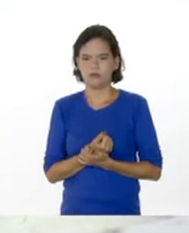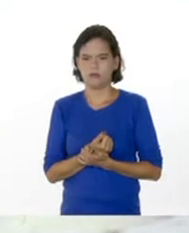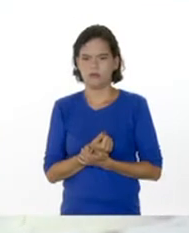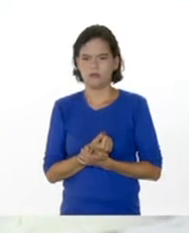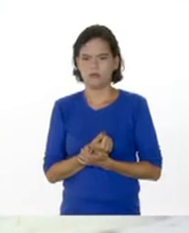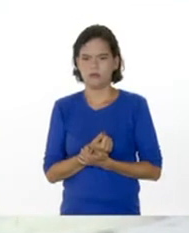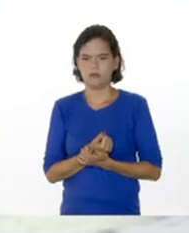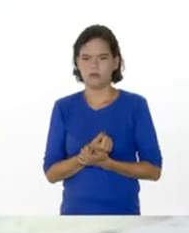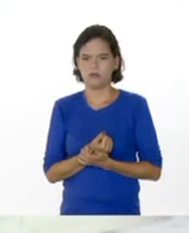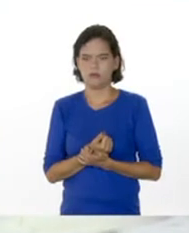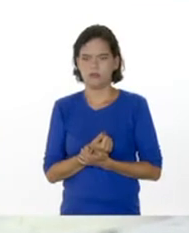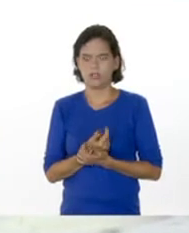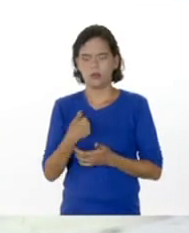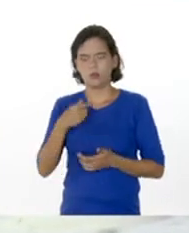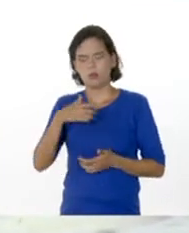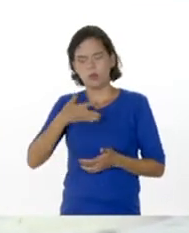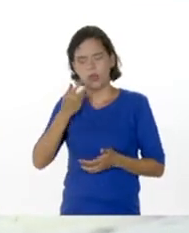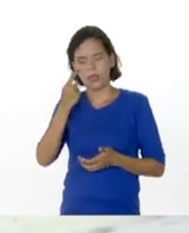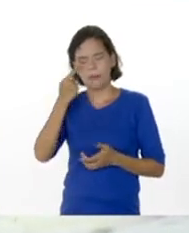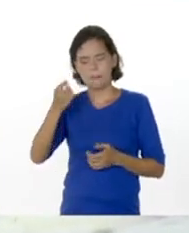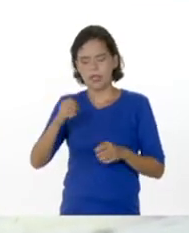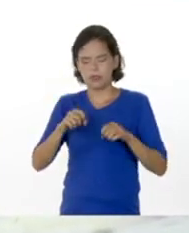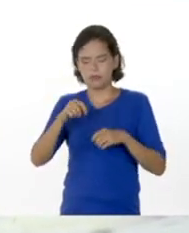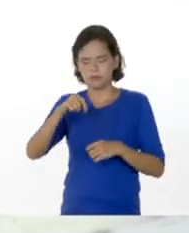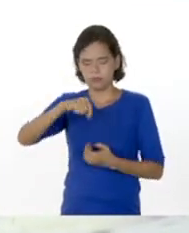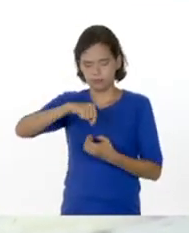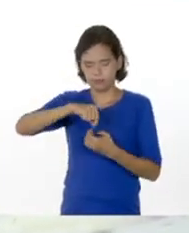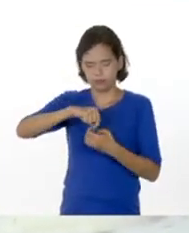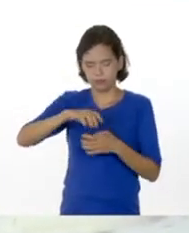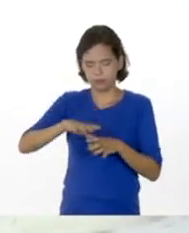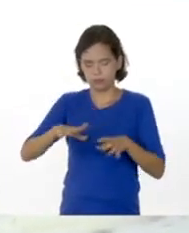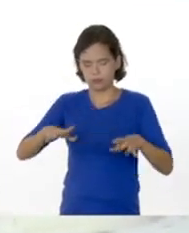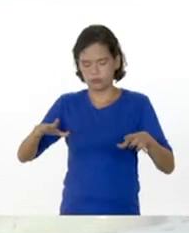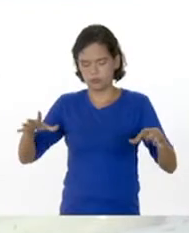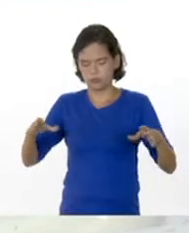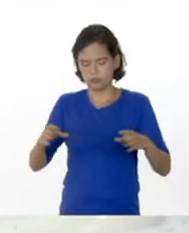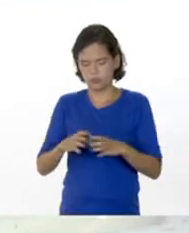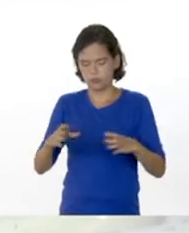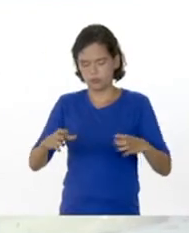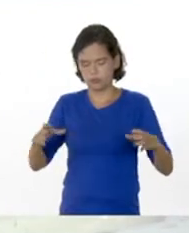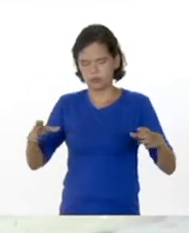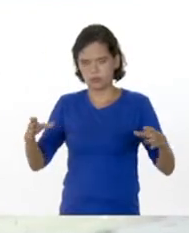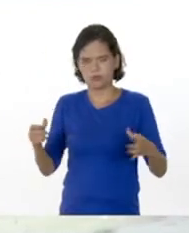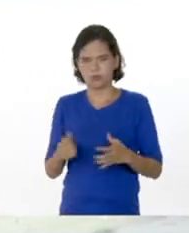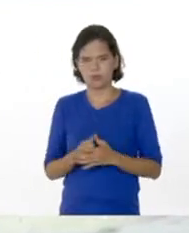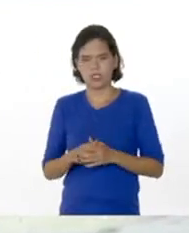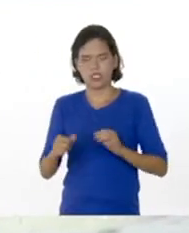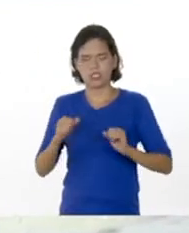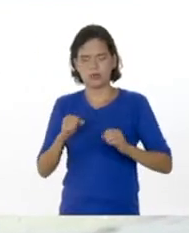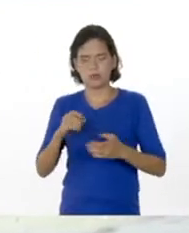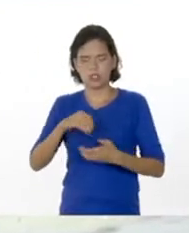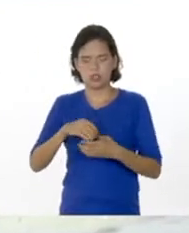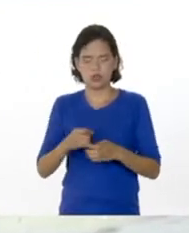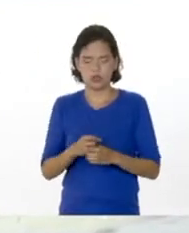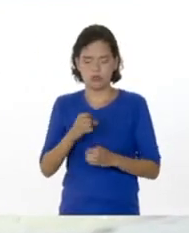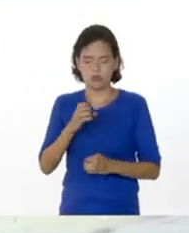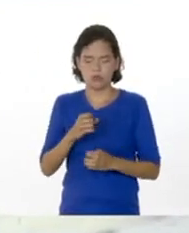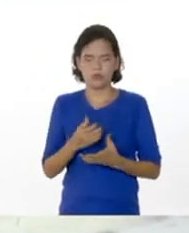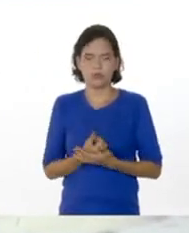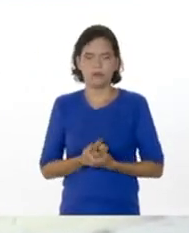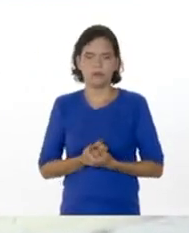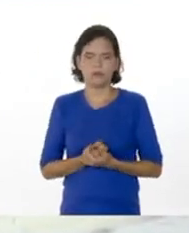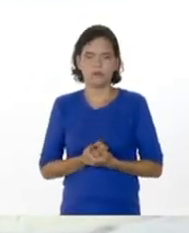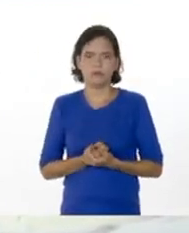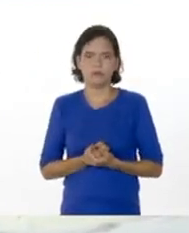Ahí pueden observar, ¿verdad? Las ondas que se disparsen dentro del recipiente